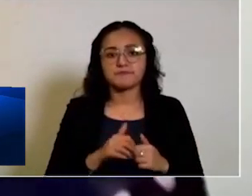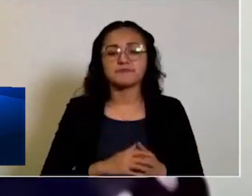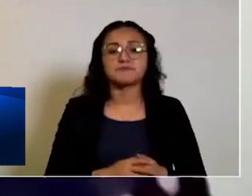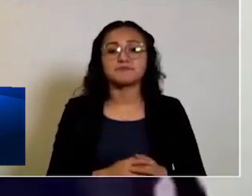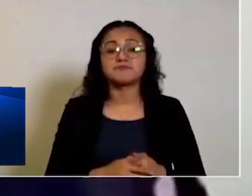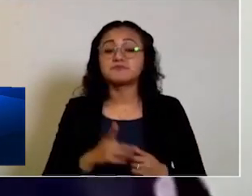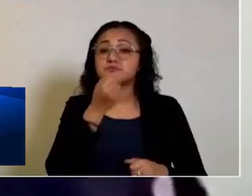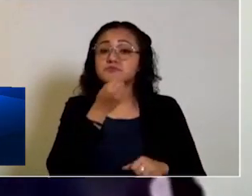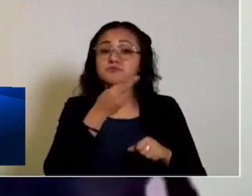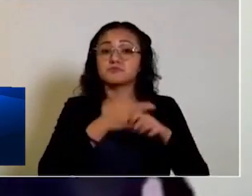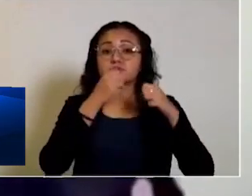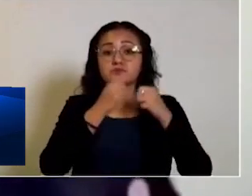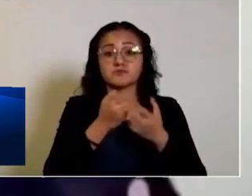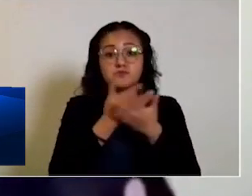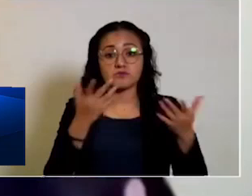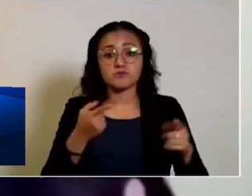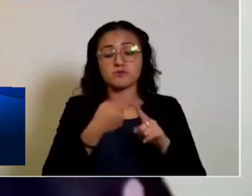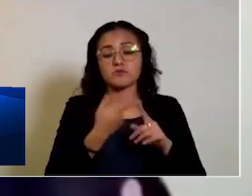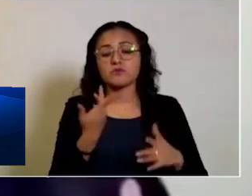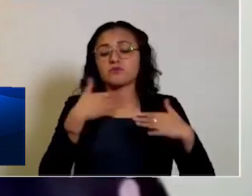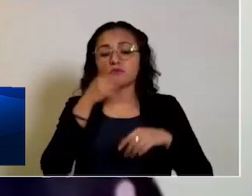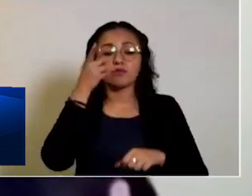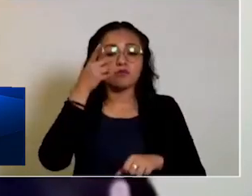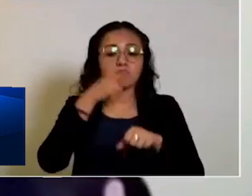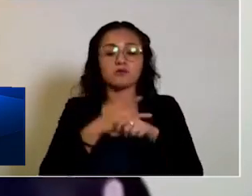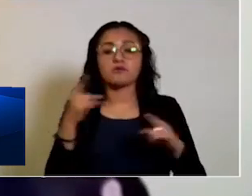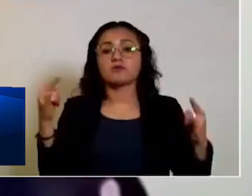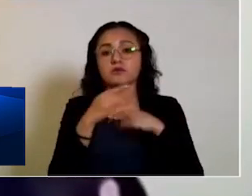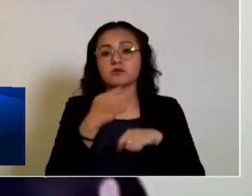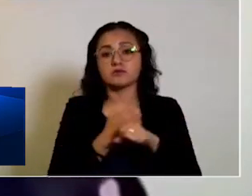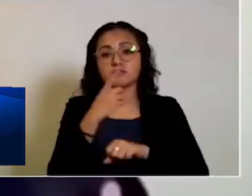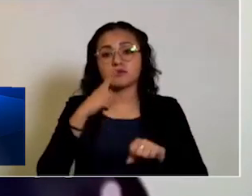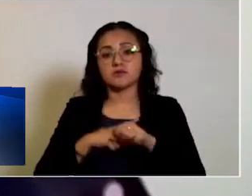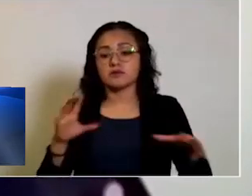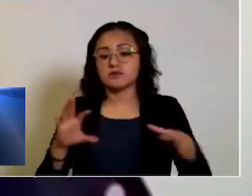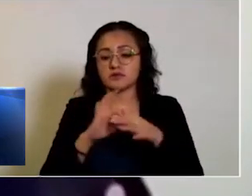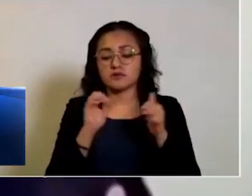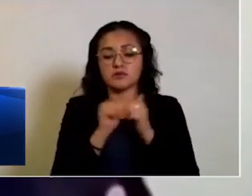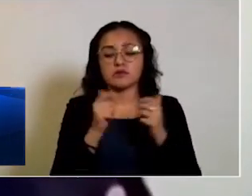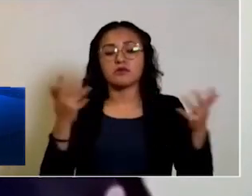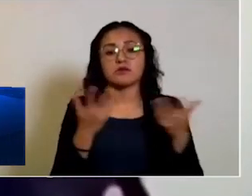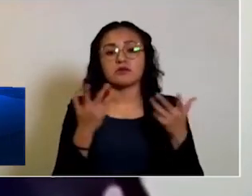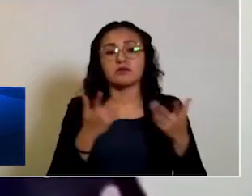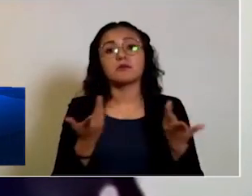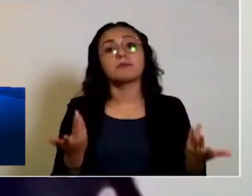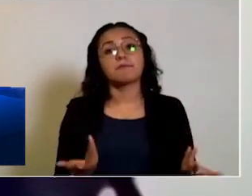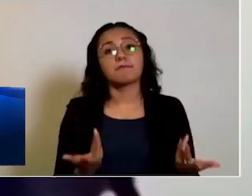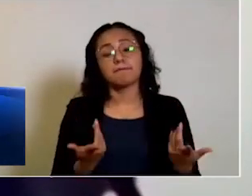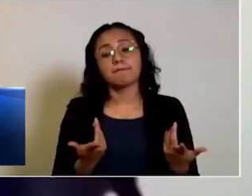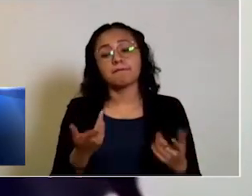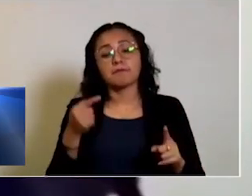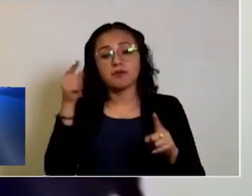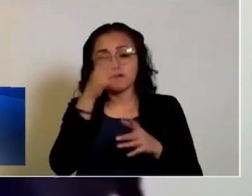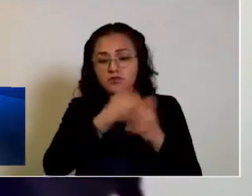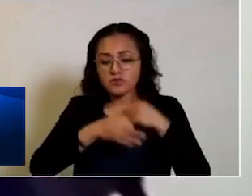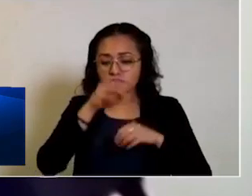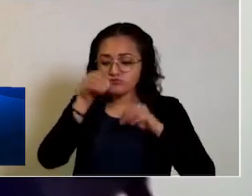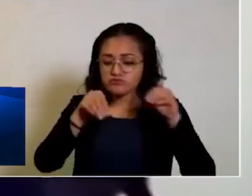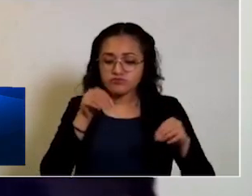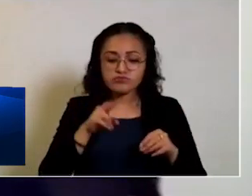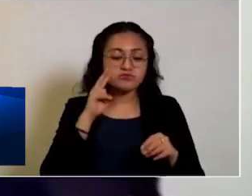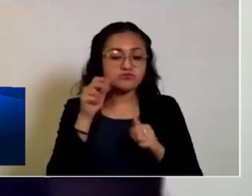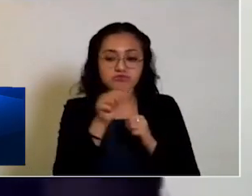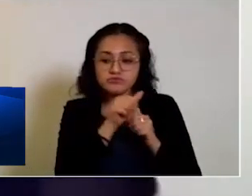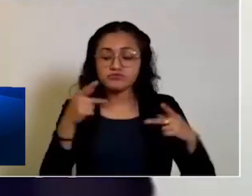La Secretaría de Seguridad Pública, a través de la Dirección de Vialidad Estatal, coordinará la realización de operativos con la finalidad de verificar el